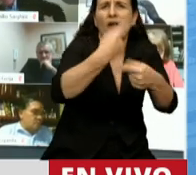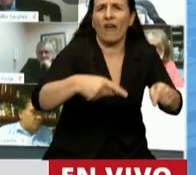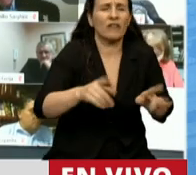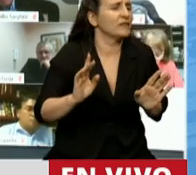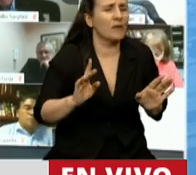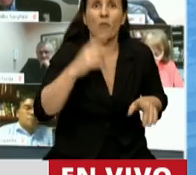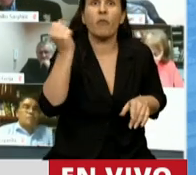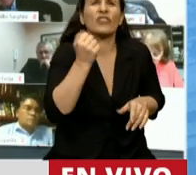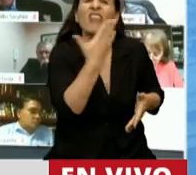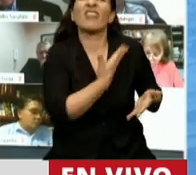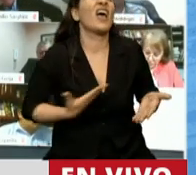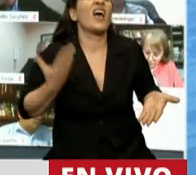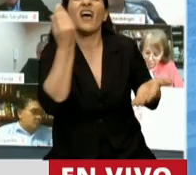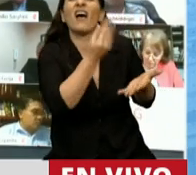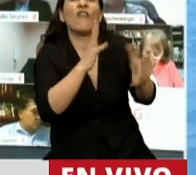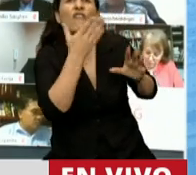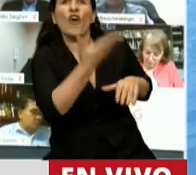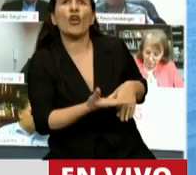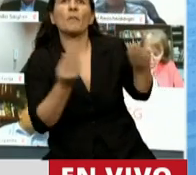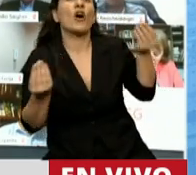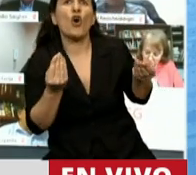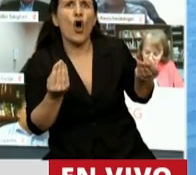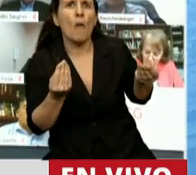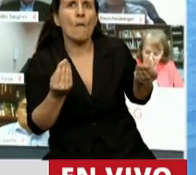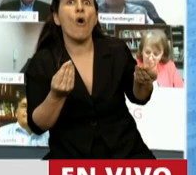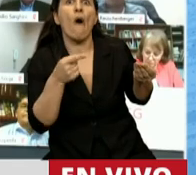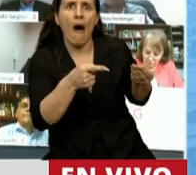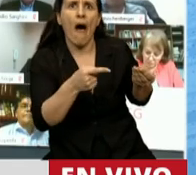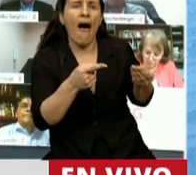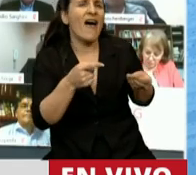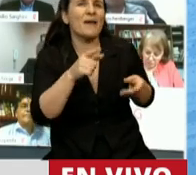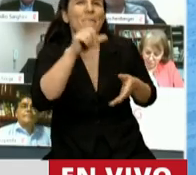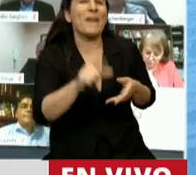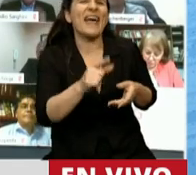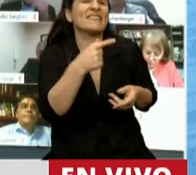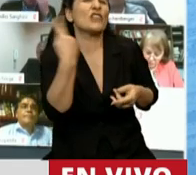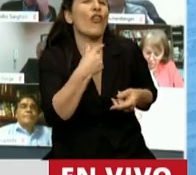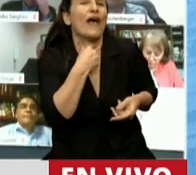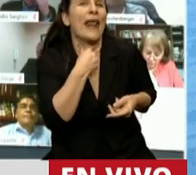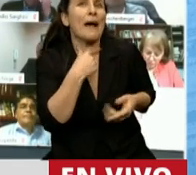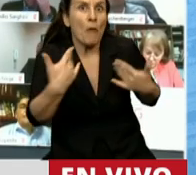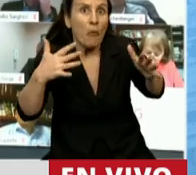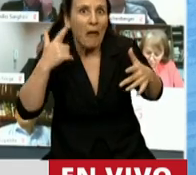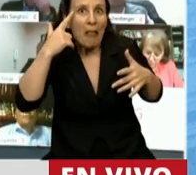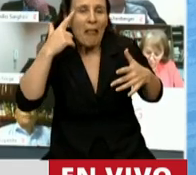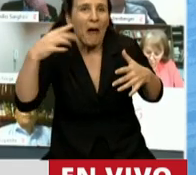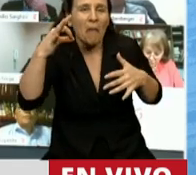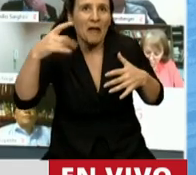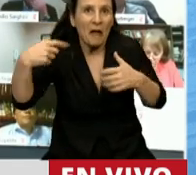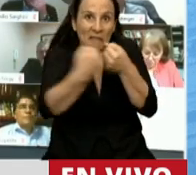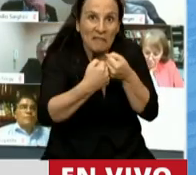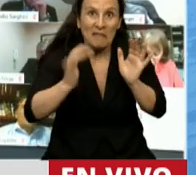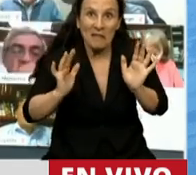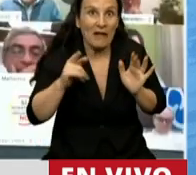Para el país que tenemos y el país que nos merecemos, a lo mejor encontramos coincidencias enormes, eso es necesario